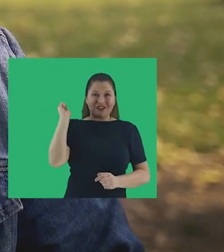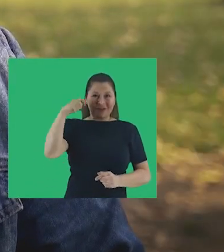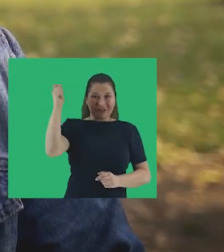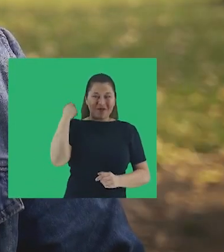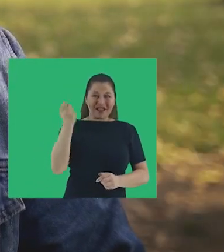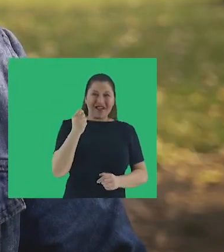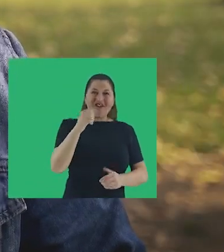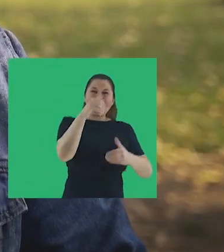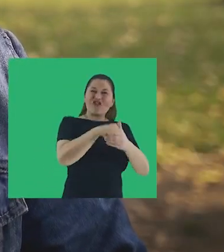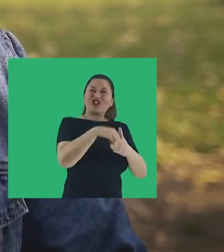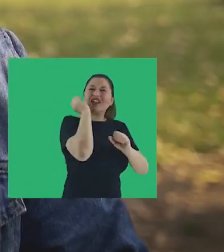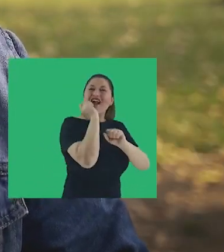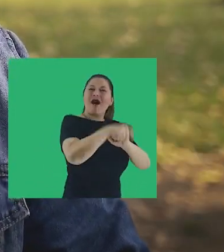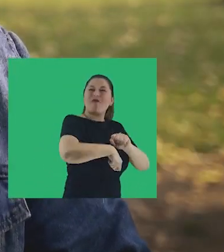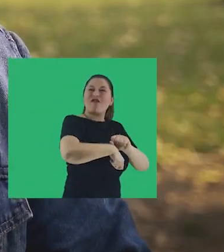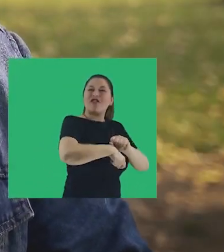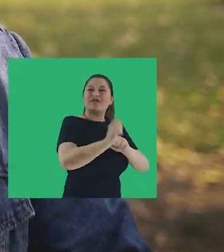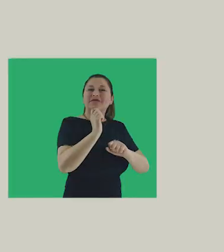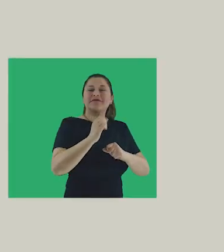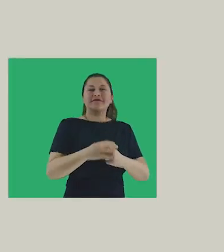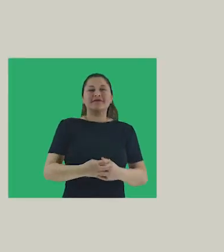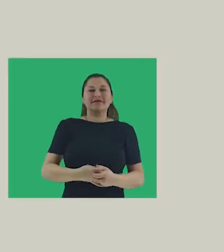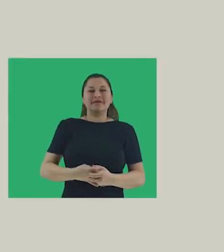4 de septiembre vota apruebo.